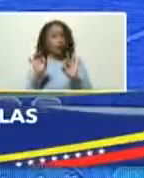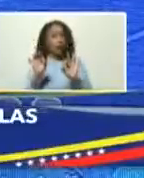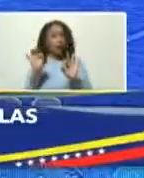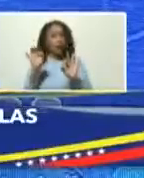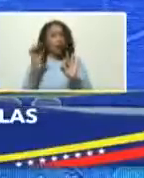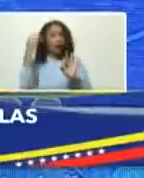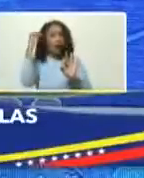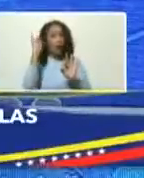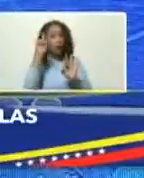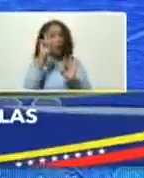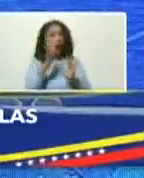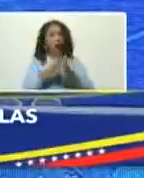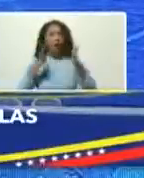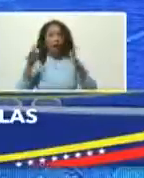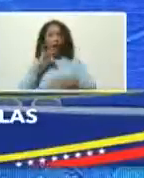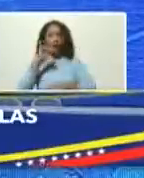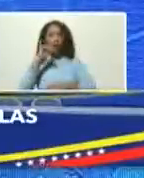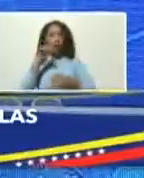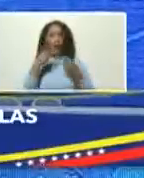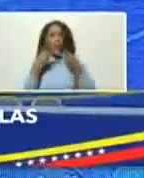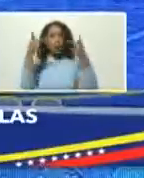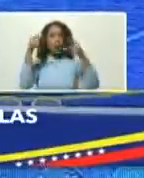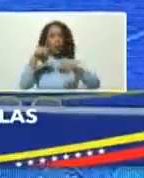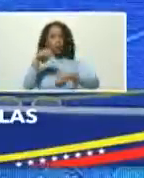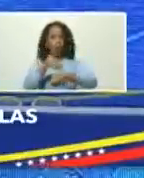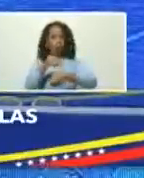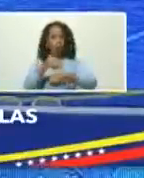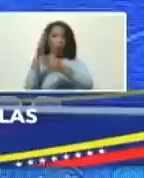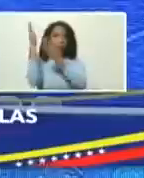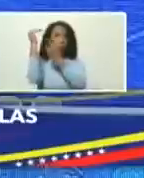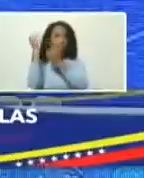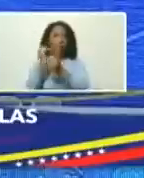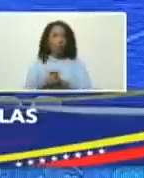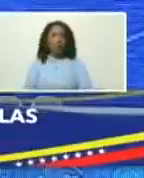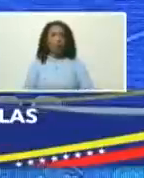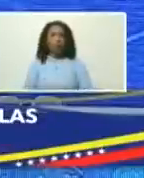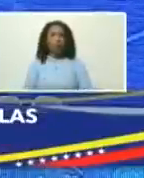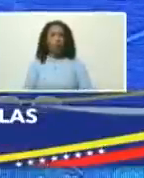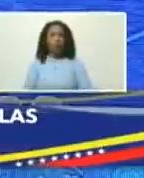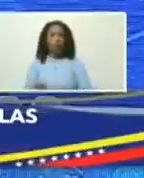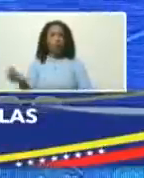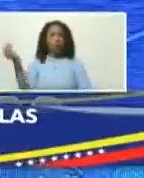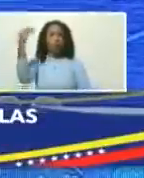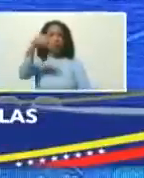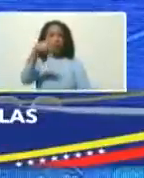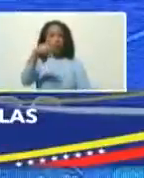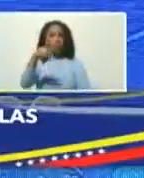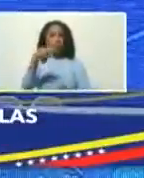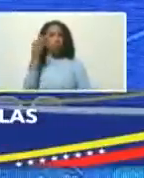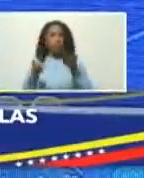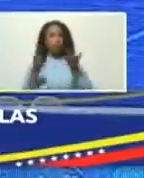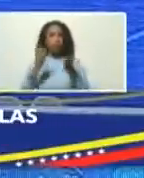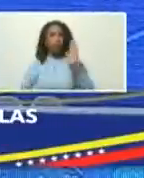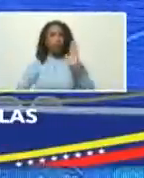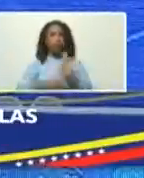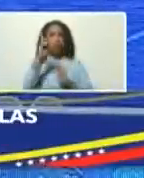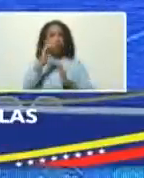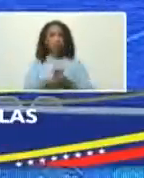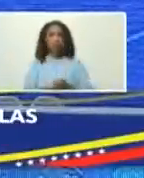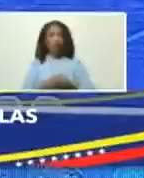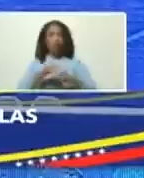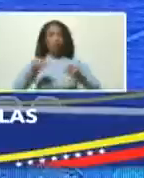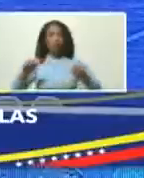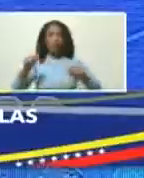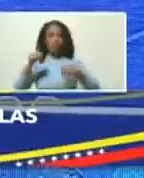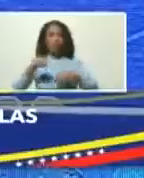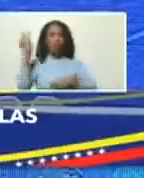una de las grandes noticias de este tiempo de esperanza además para equilibrar el desarrollo territorial